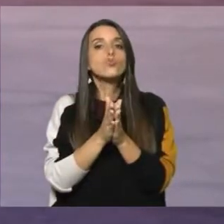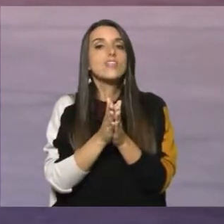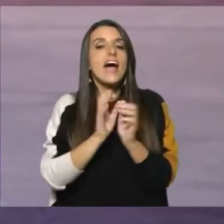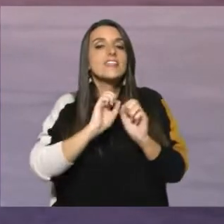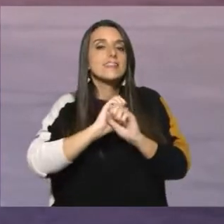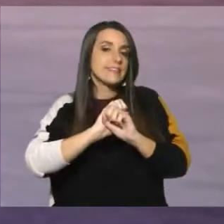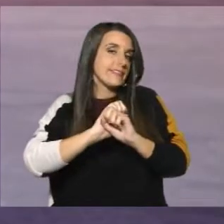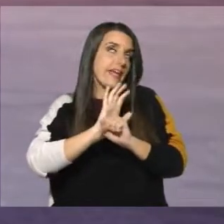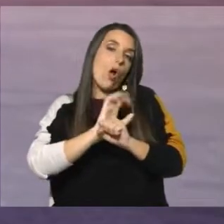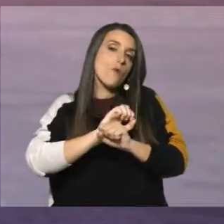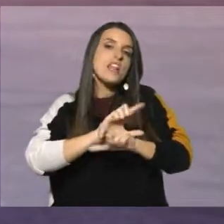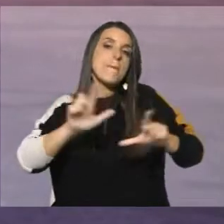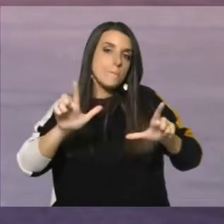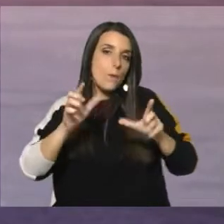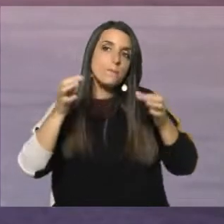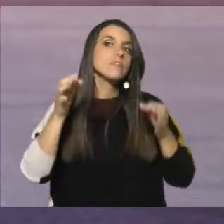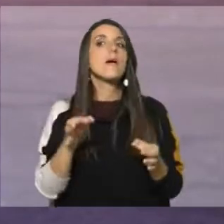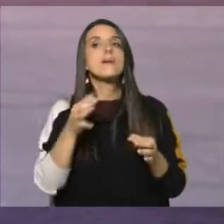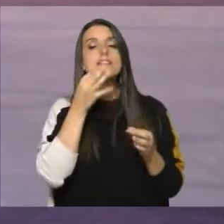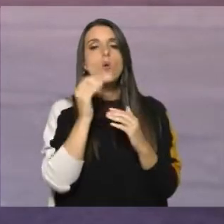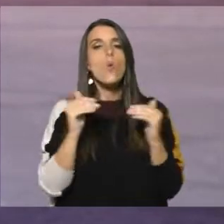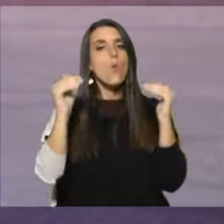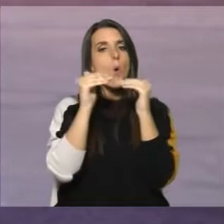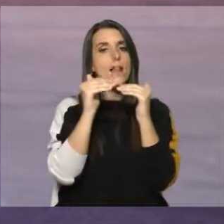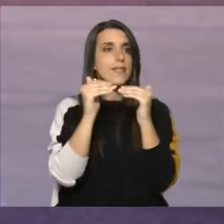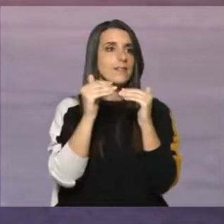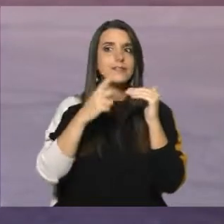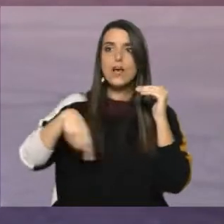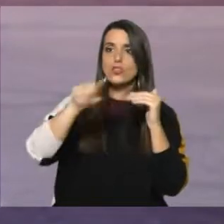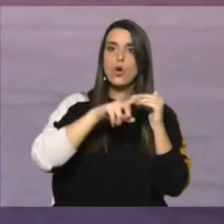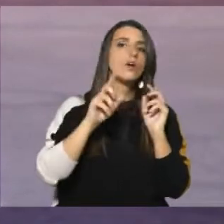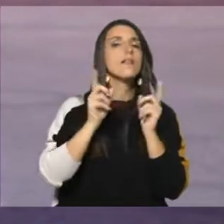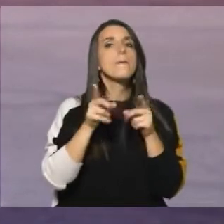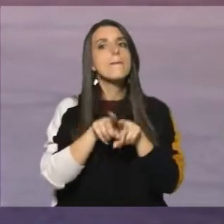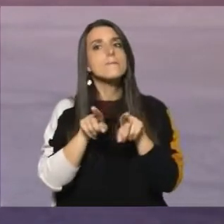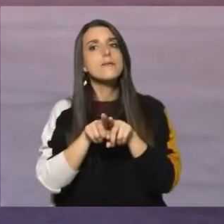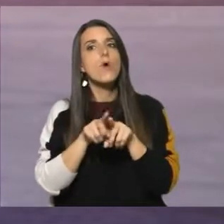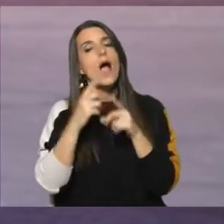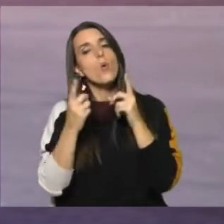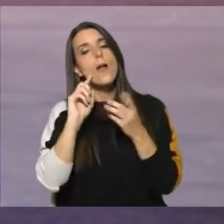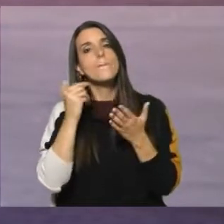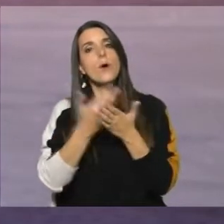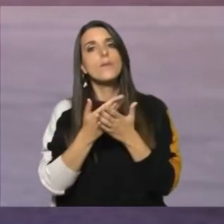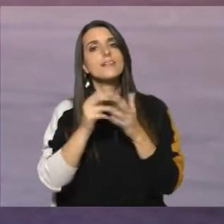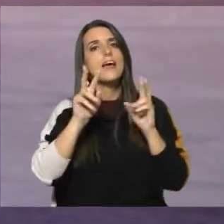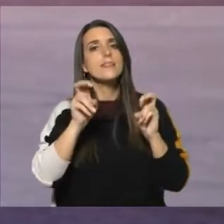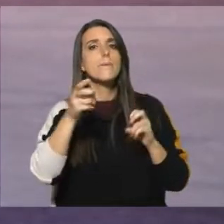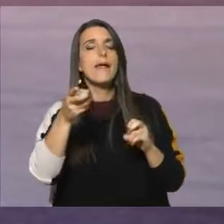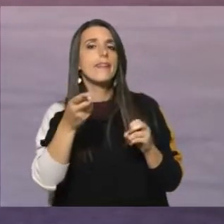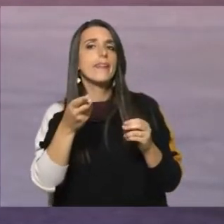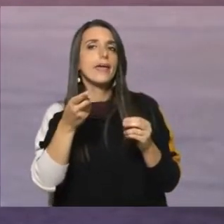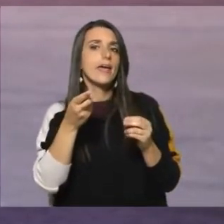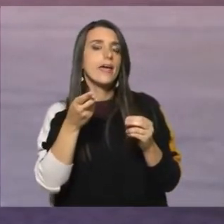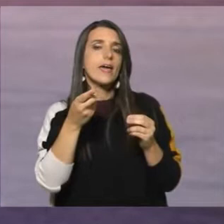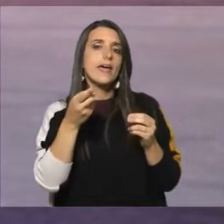por el tema de la igualdad de los oferentes. Así como también tenemos algún planteo con respecto a la Dinamige,